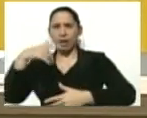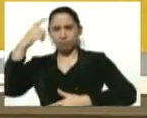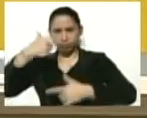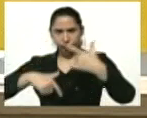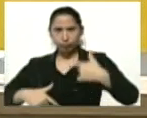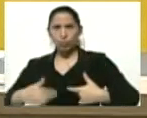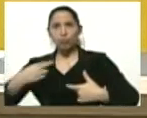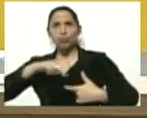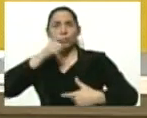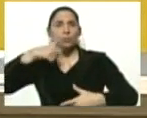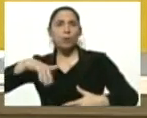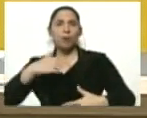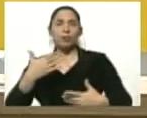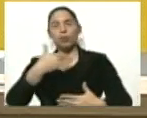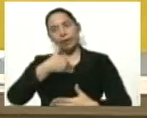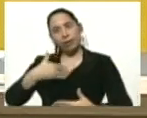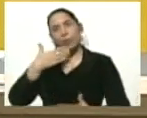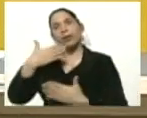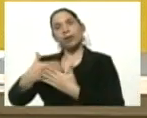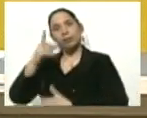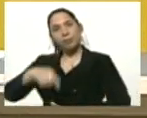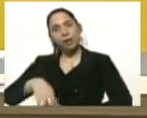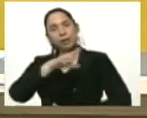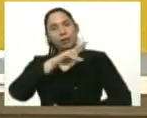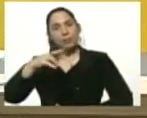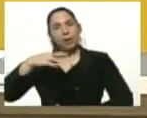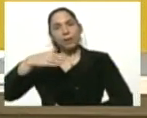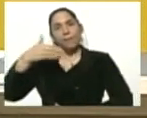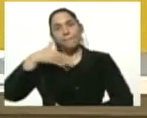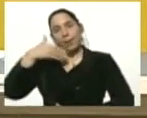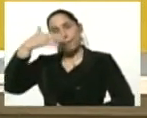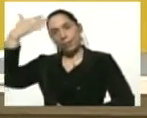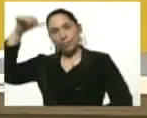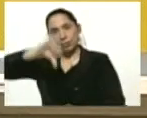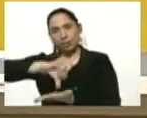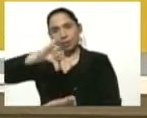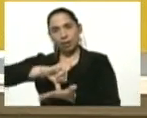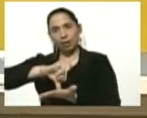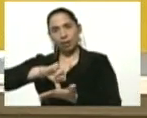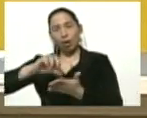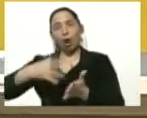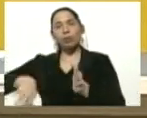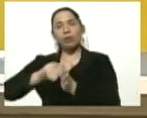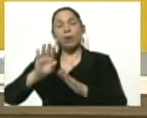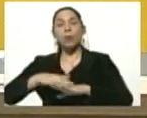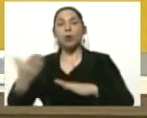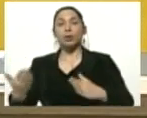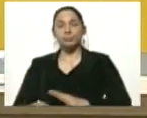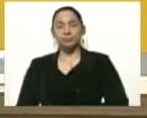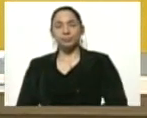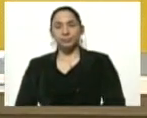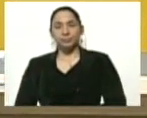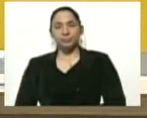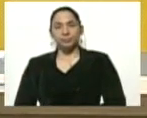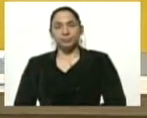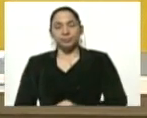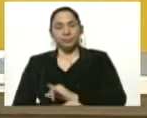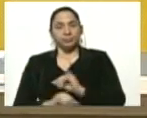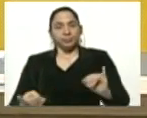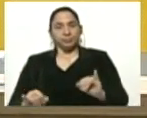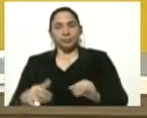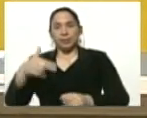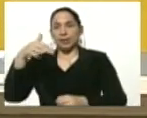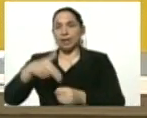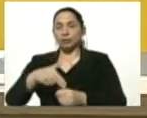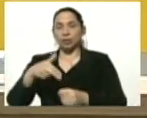Bueno, queremos agradecer a la República Islámica de Irán nuevamente porque ya hay gasolina